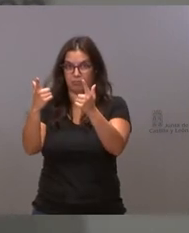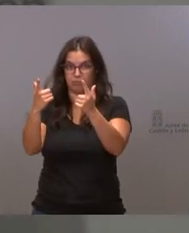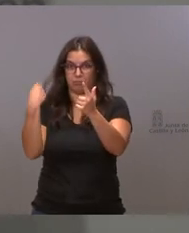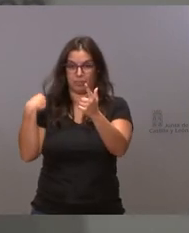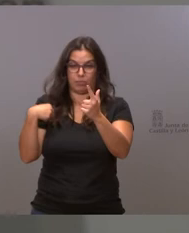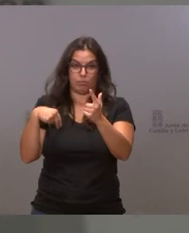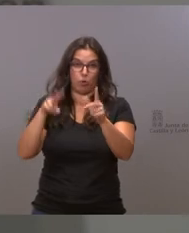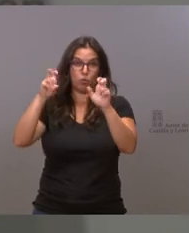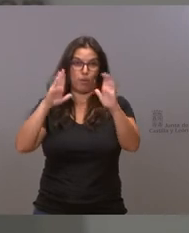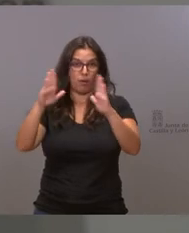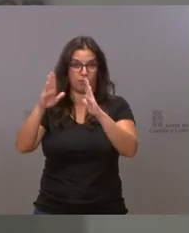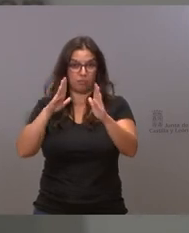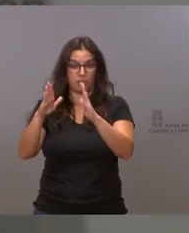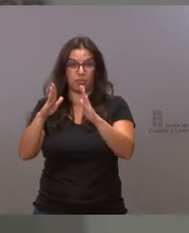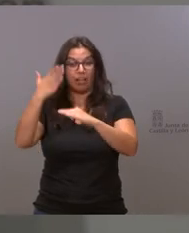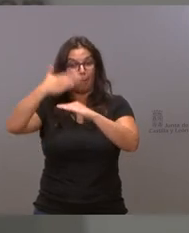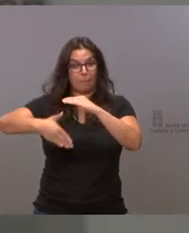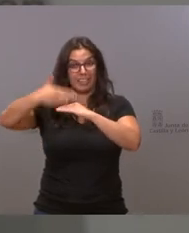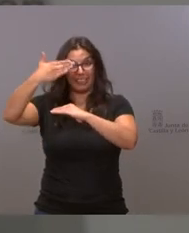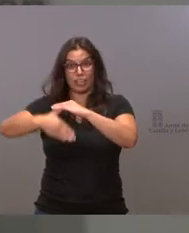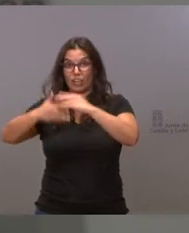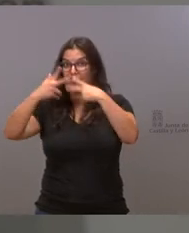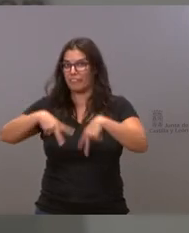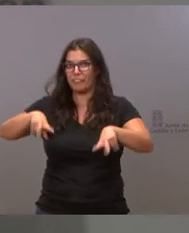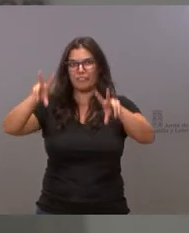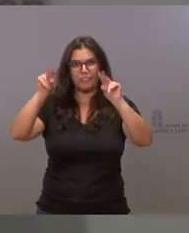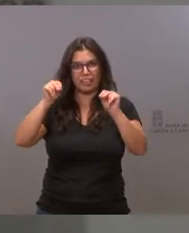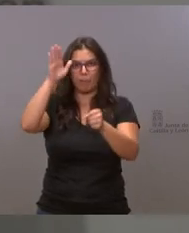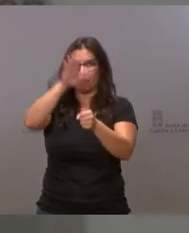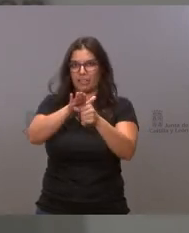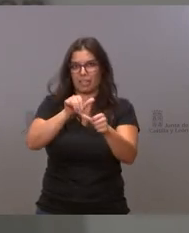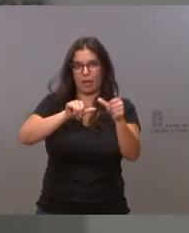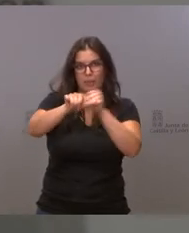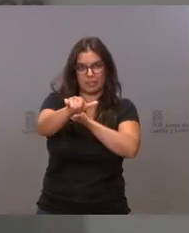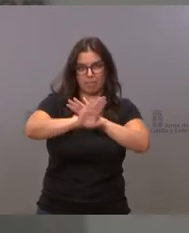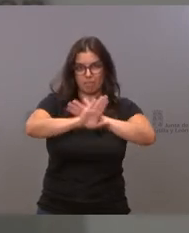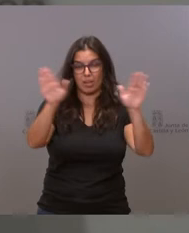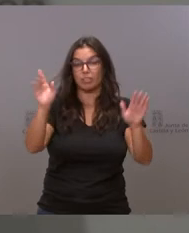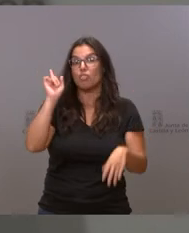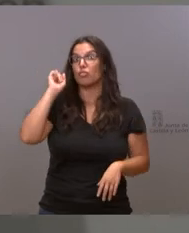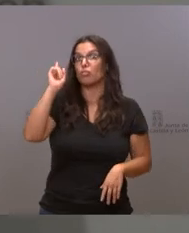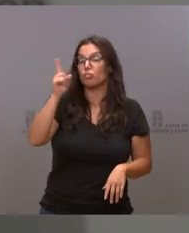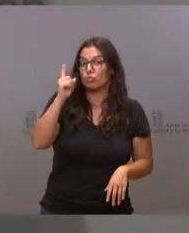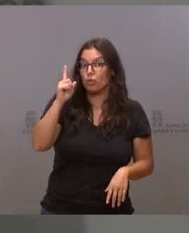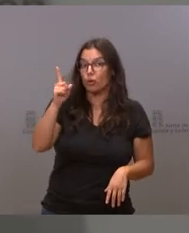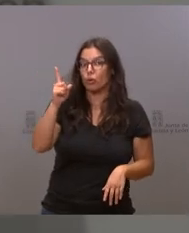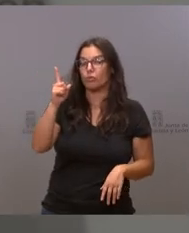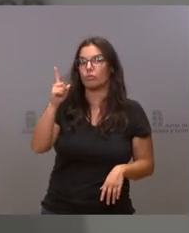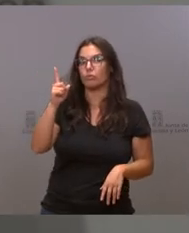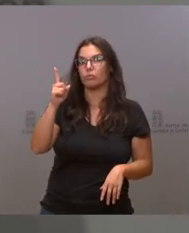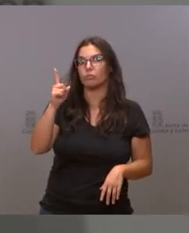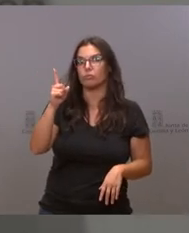decaen todas las medidas, salvo, insisto, aquellos eventos en los que no se pueda